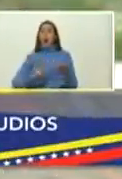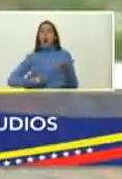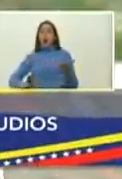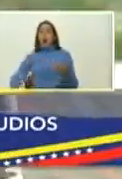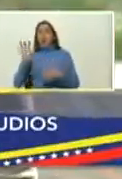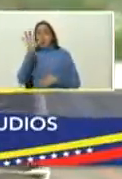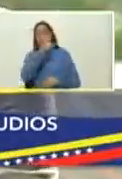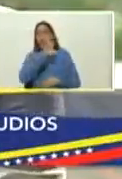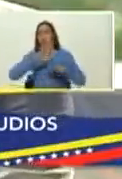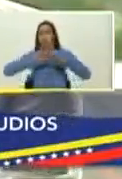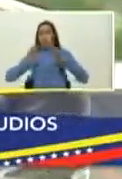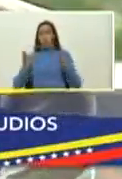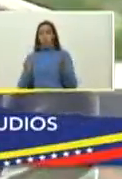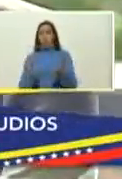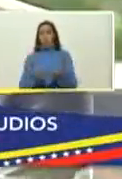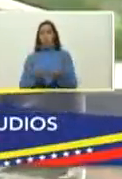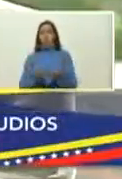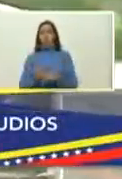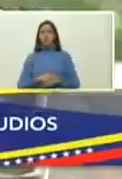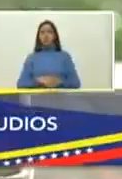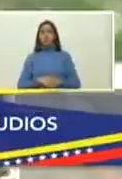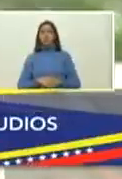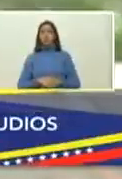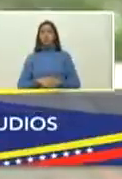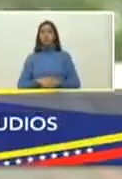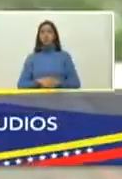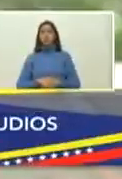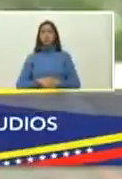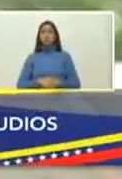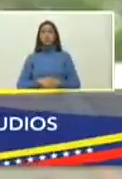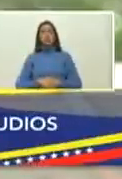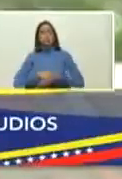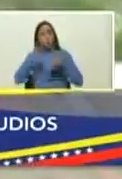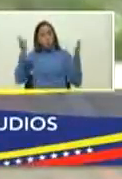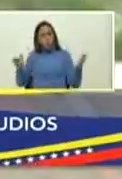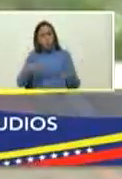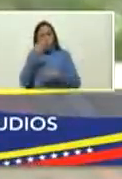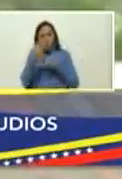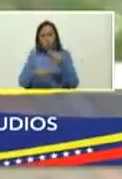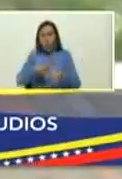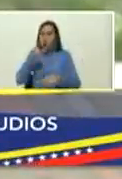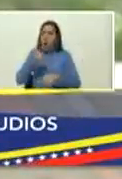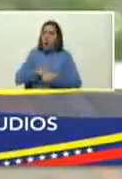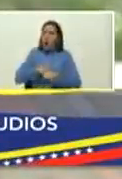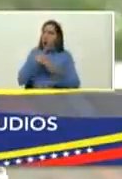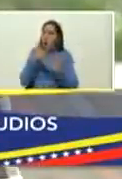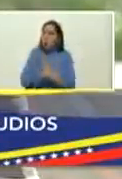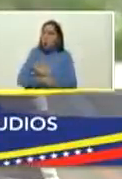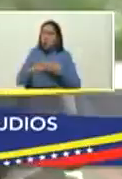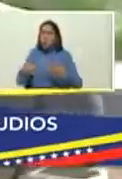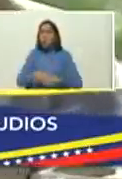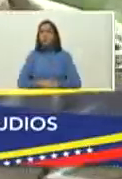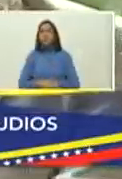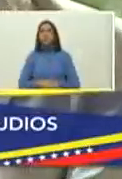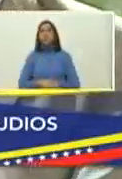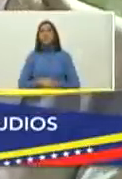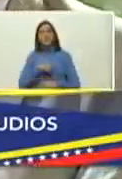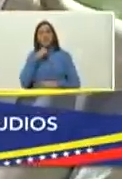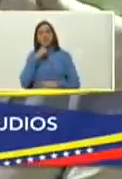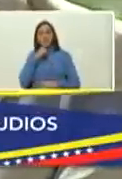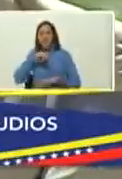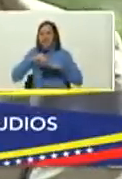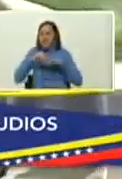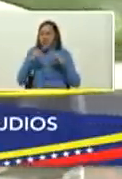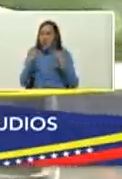países del mundo y que además de esto presidente usted promueva en momentos tan controvertidos para el